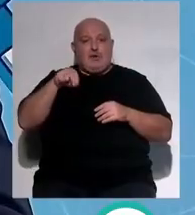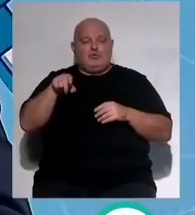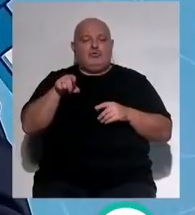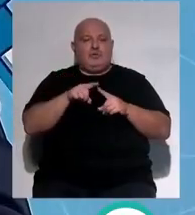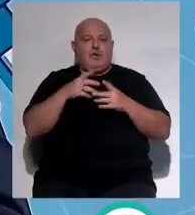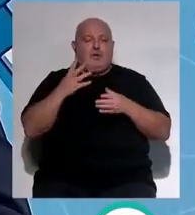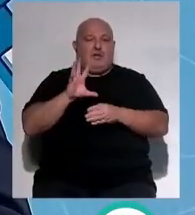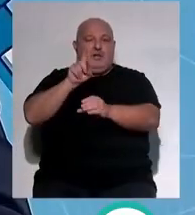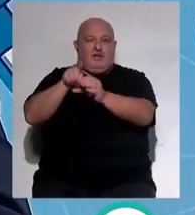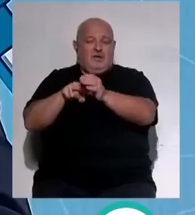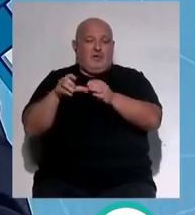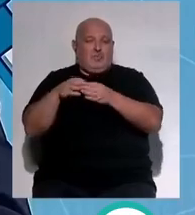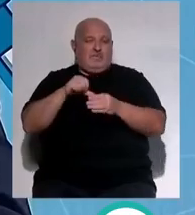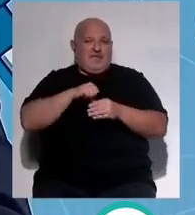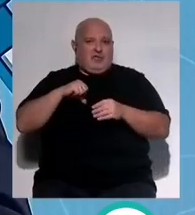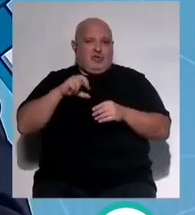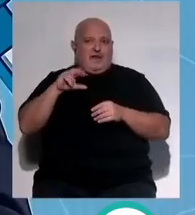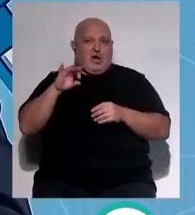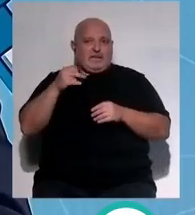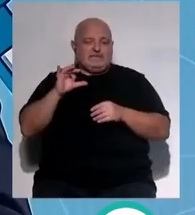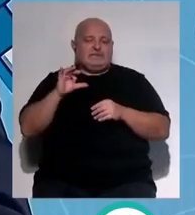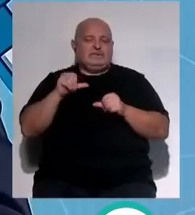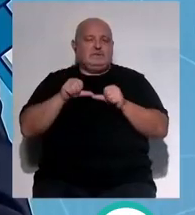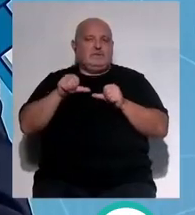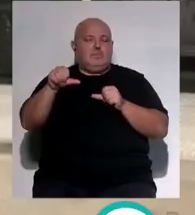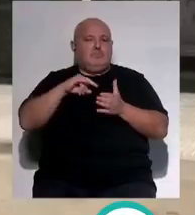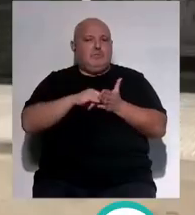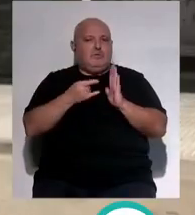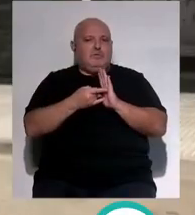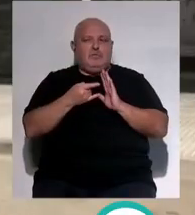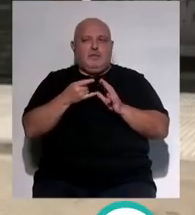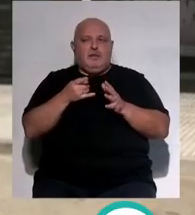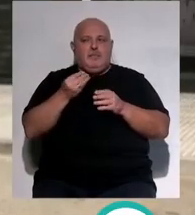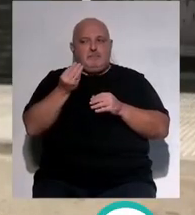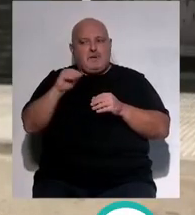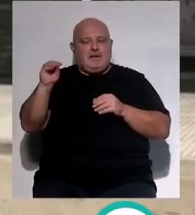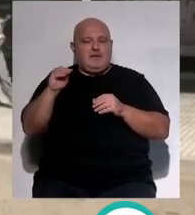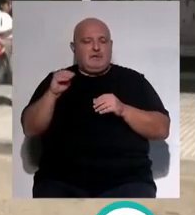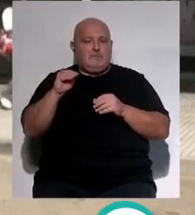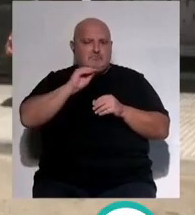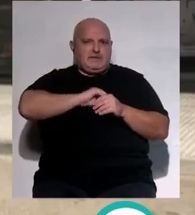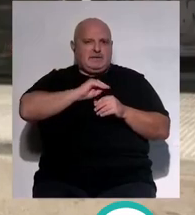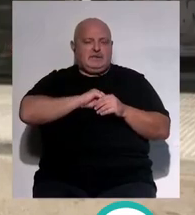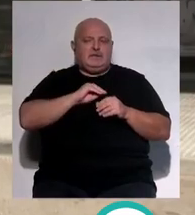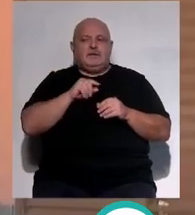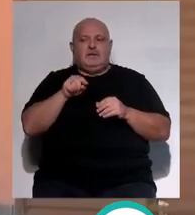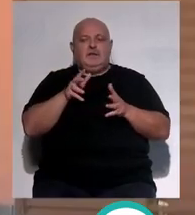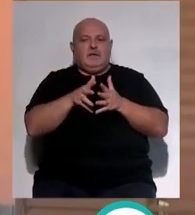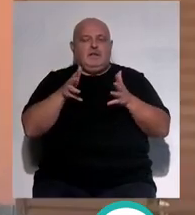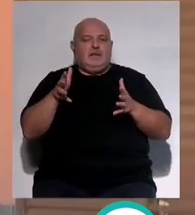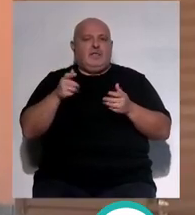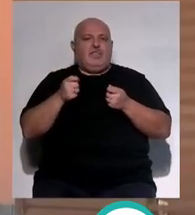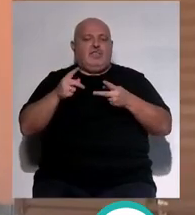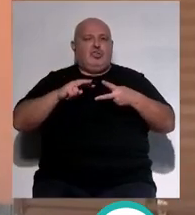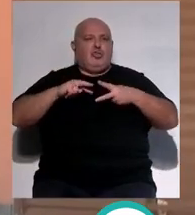incorporación al grupo Recoletas tenemos planteado un proyecto de ambición de ampliación muy ambicioso queremos